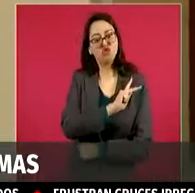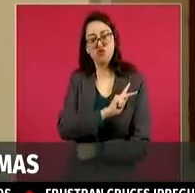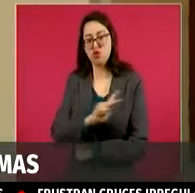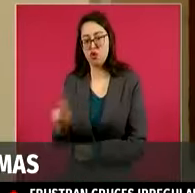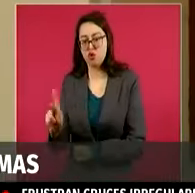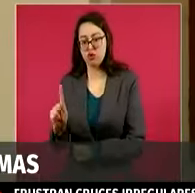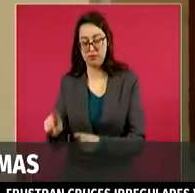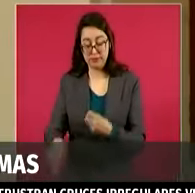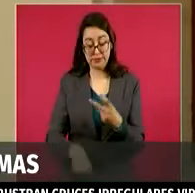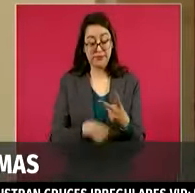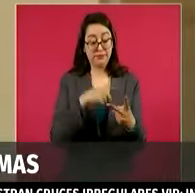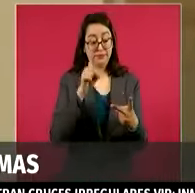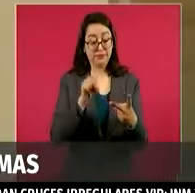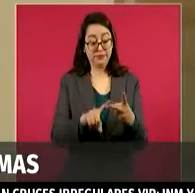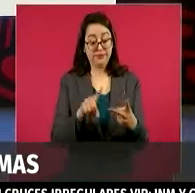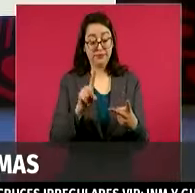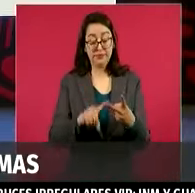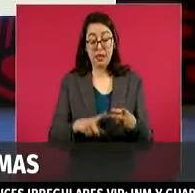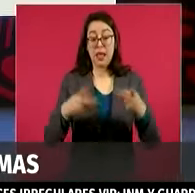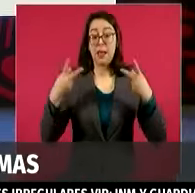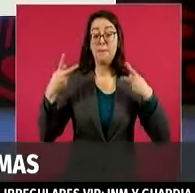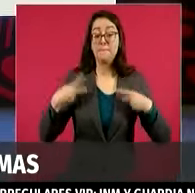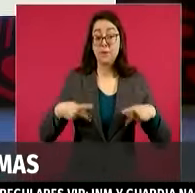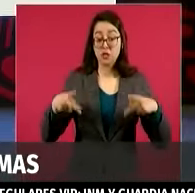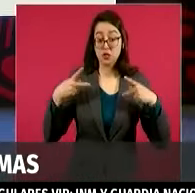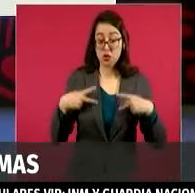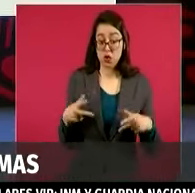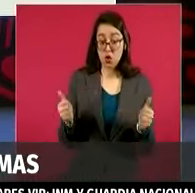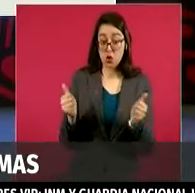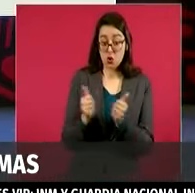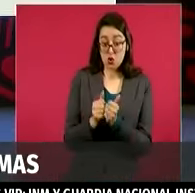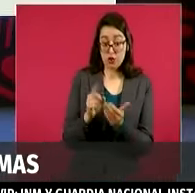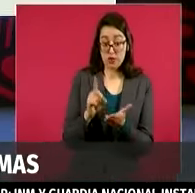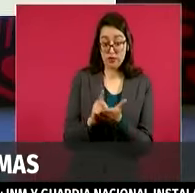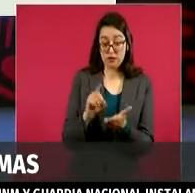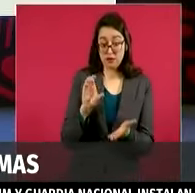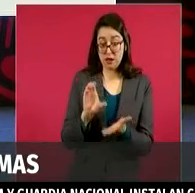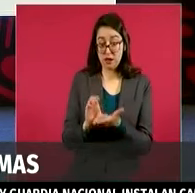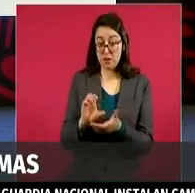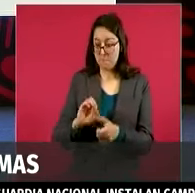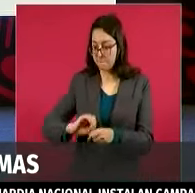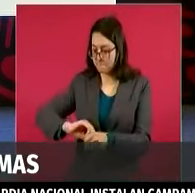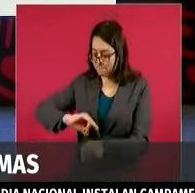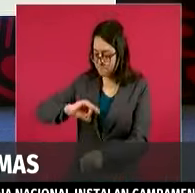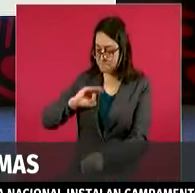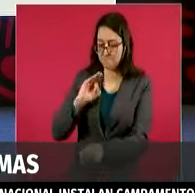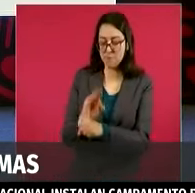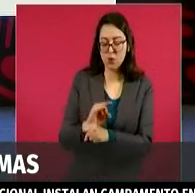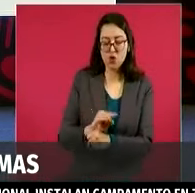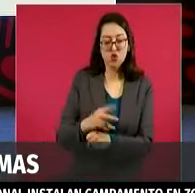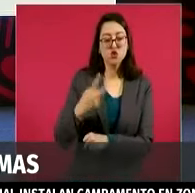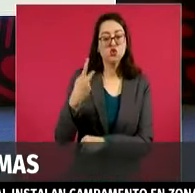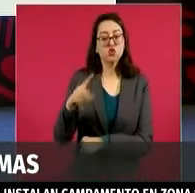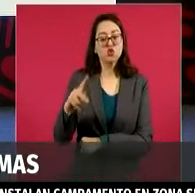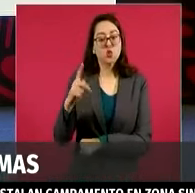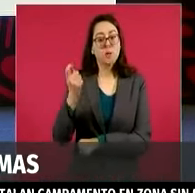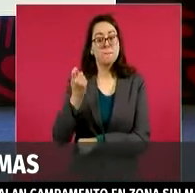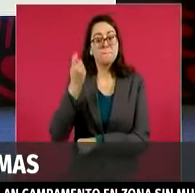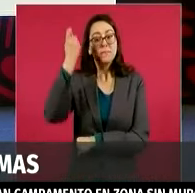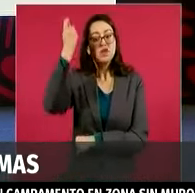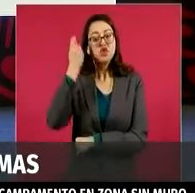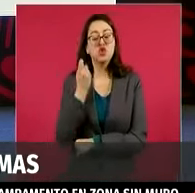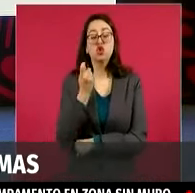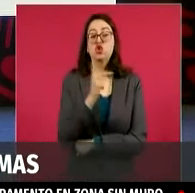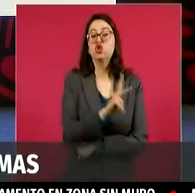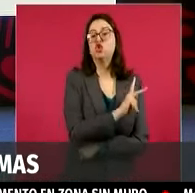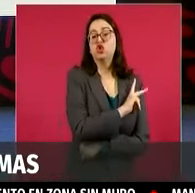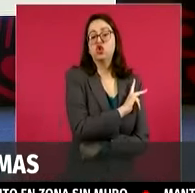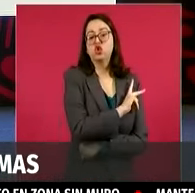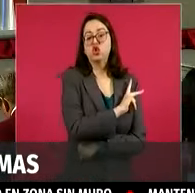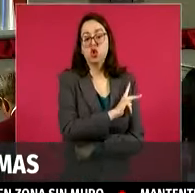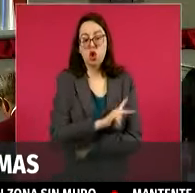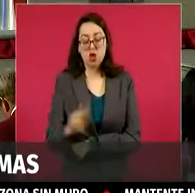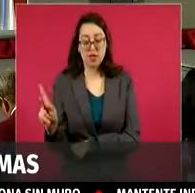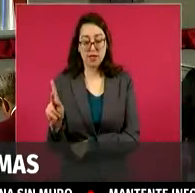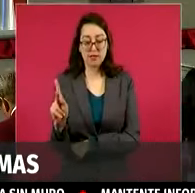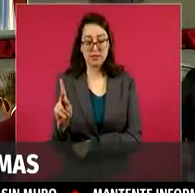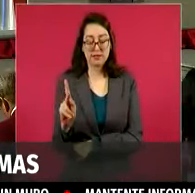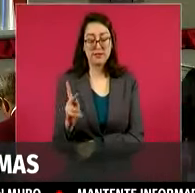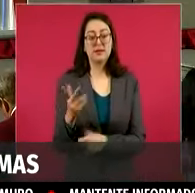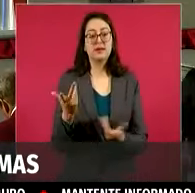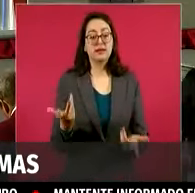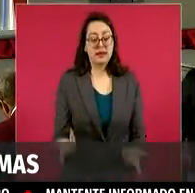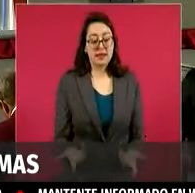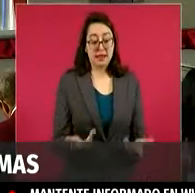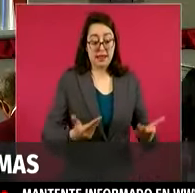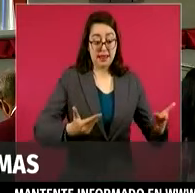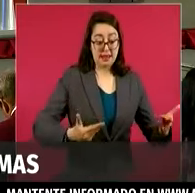campañas, el uso quizá de criptomonedas, temas también de seguridad, temas mucho más claros, de